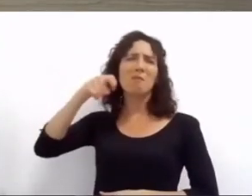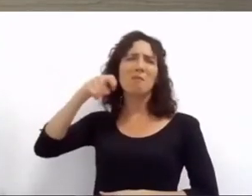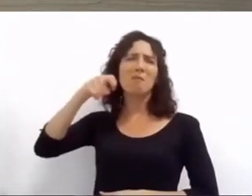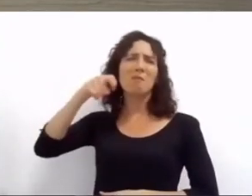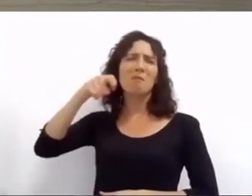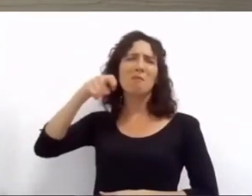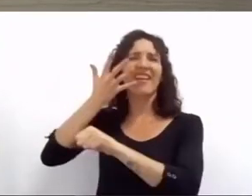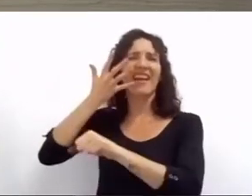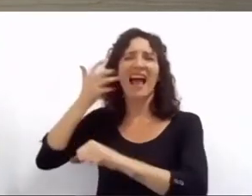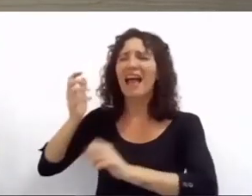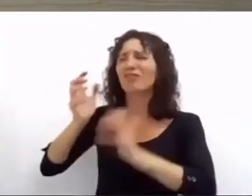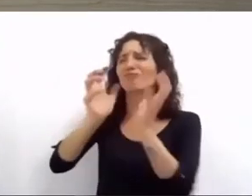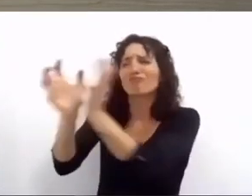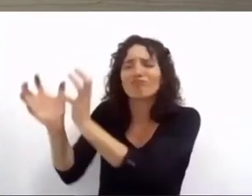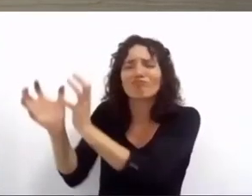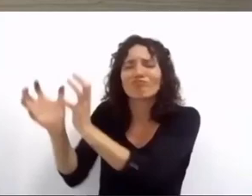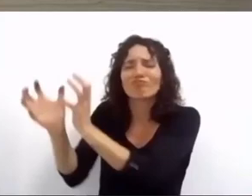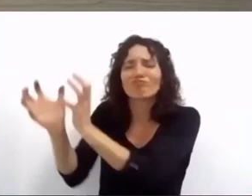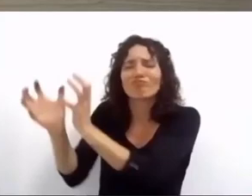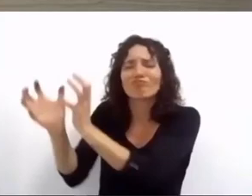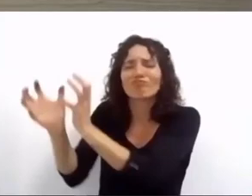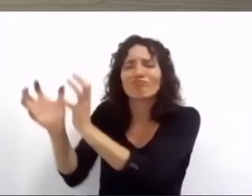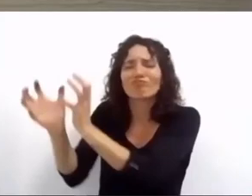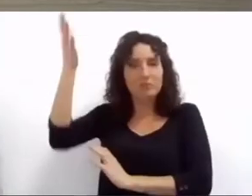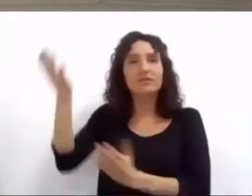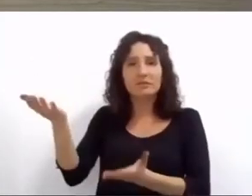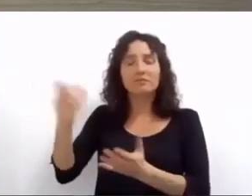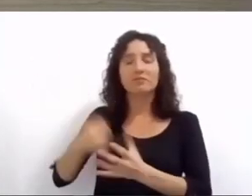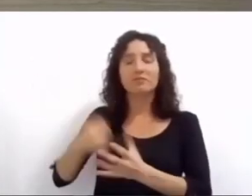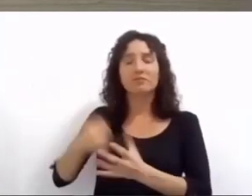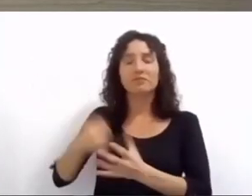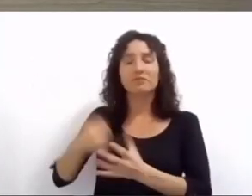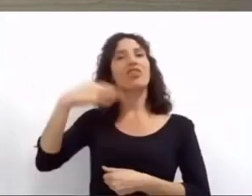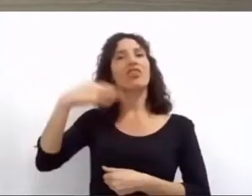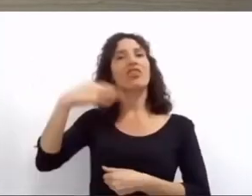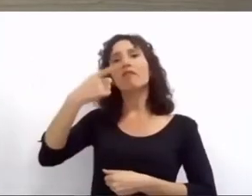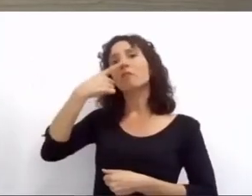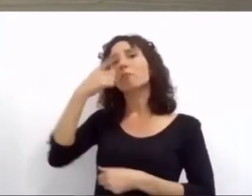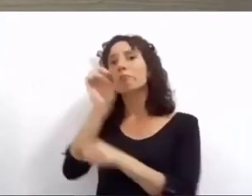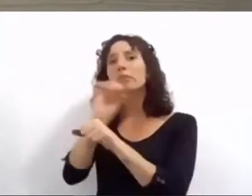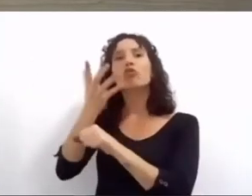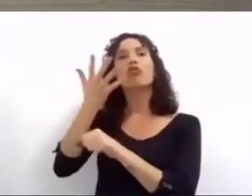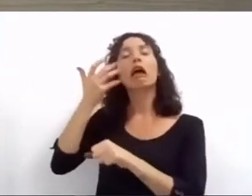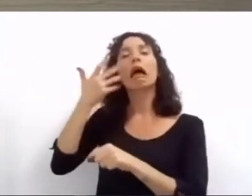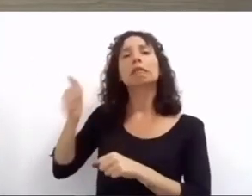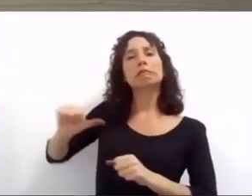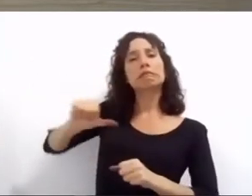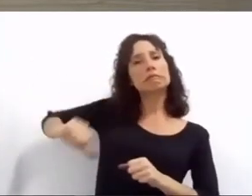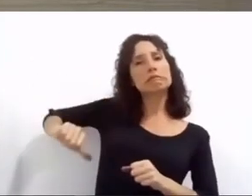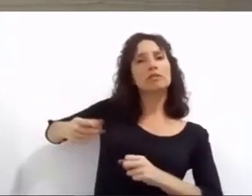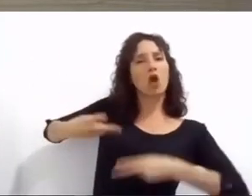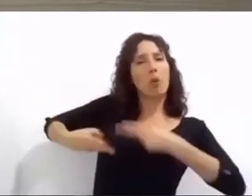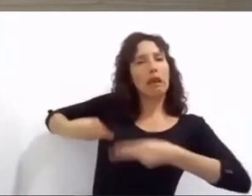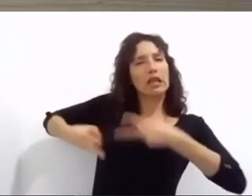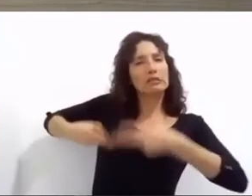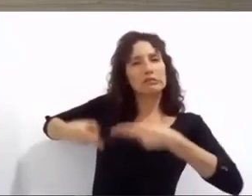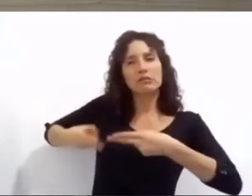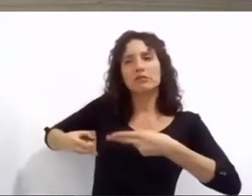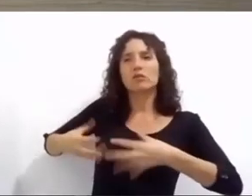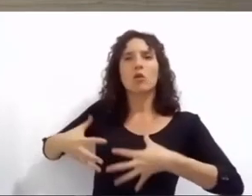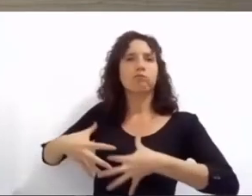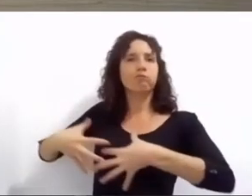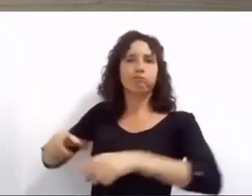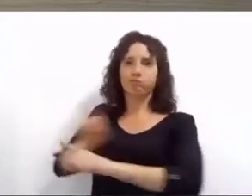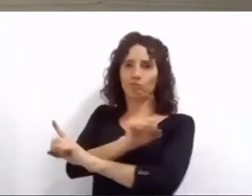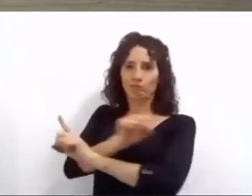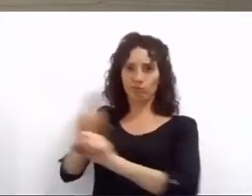gatos en ese acuerdo con la universidad y las inversiones que vamos a hacer este año tenemos confianza en poder impactar de